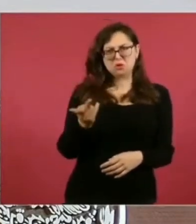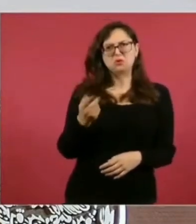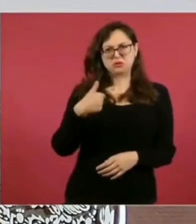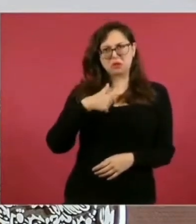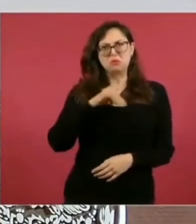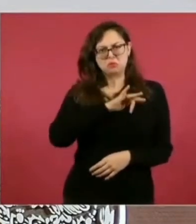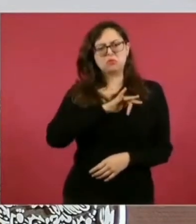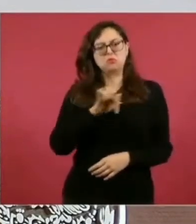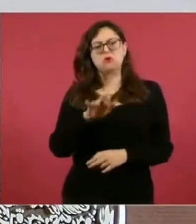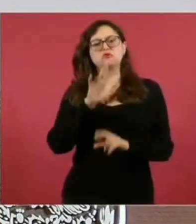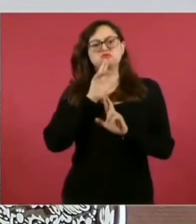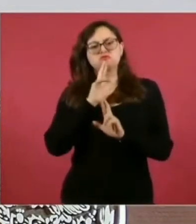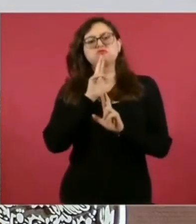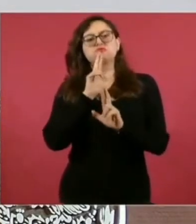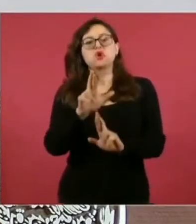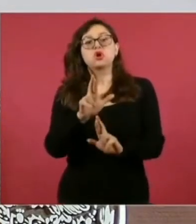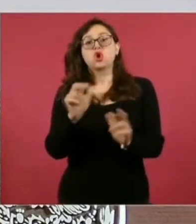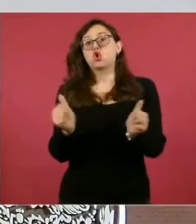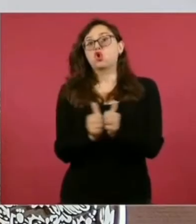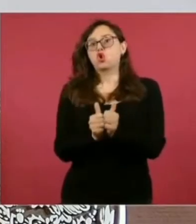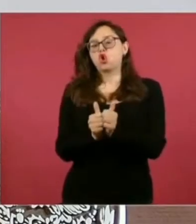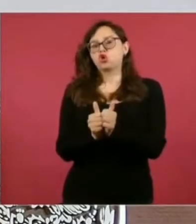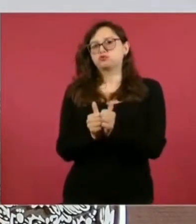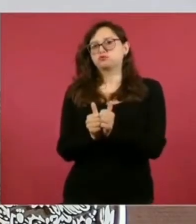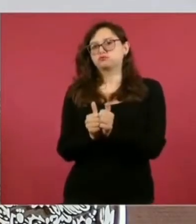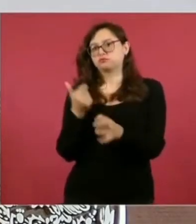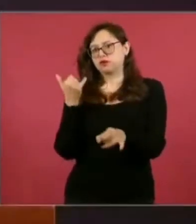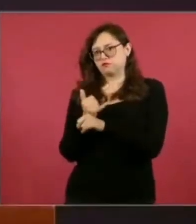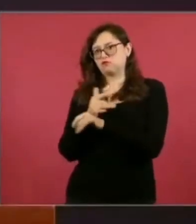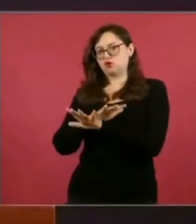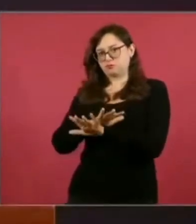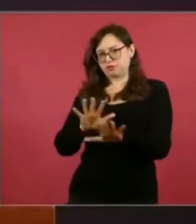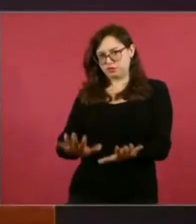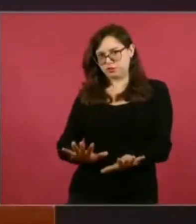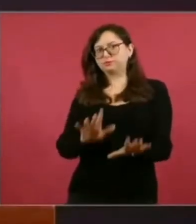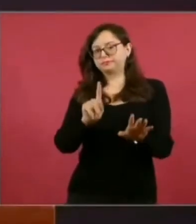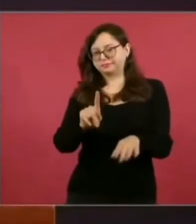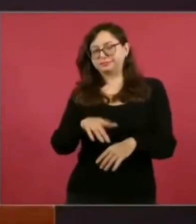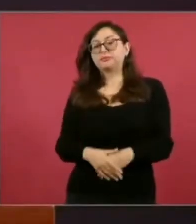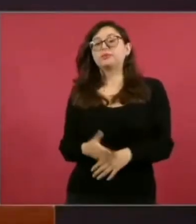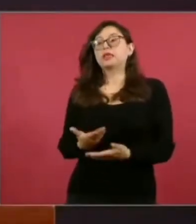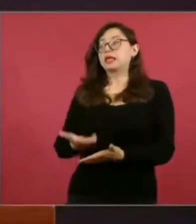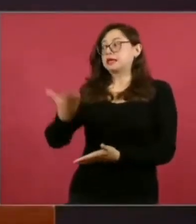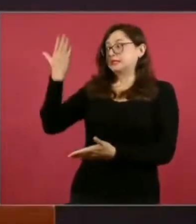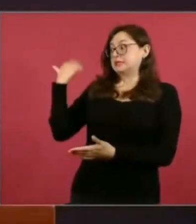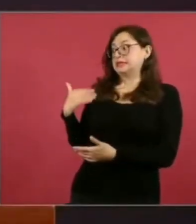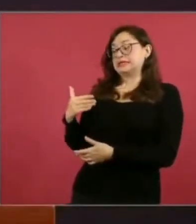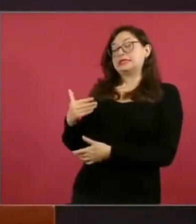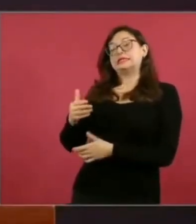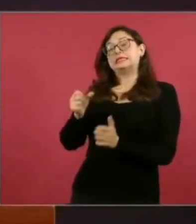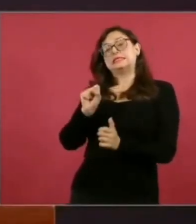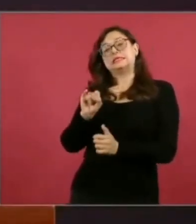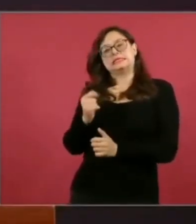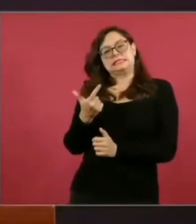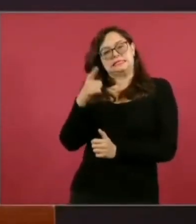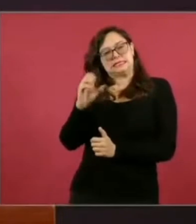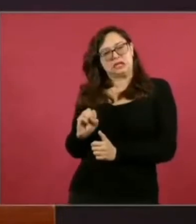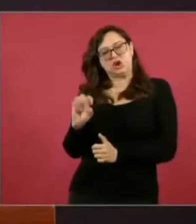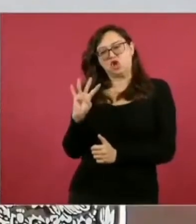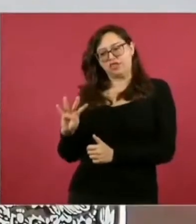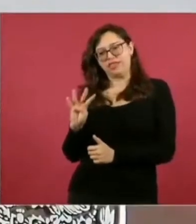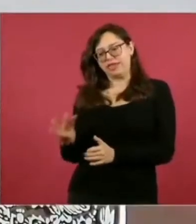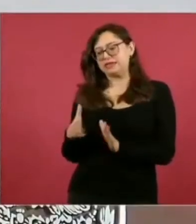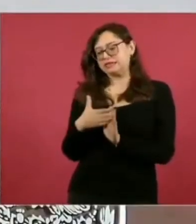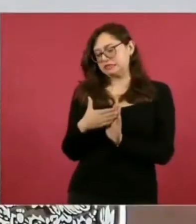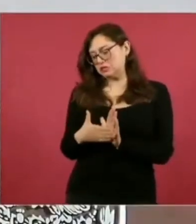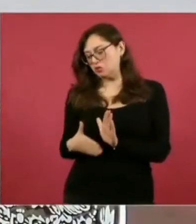contestar de un modo académico. desde el siglo XIX comienza un auge en Europa sobre